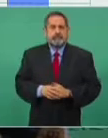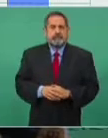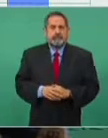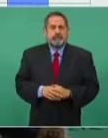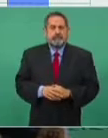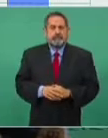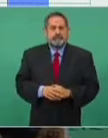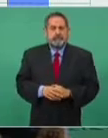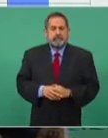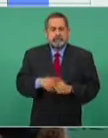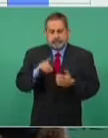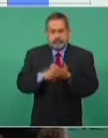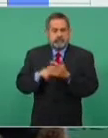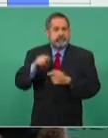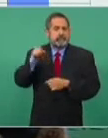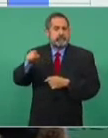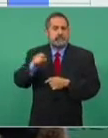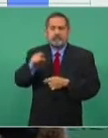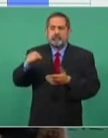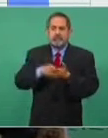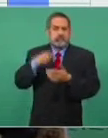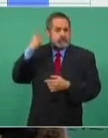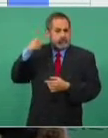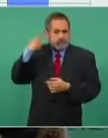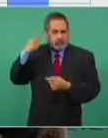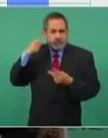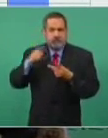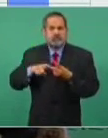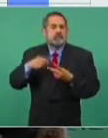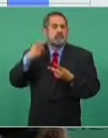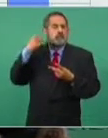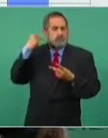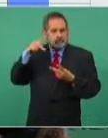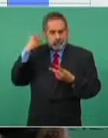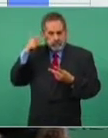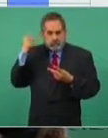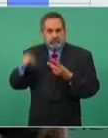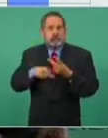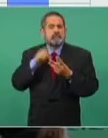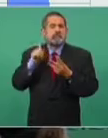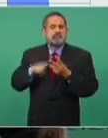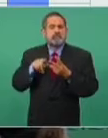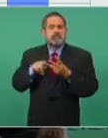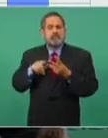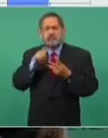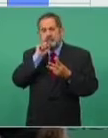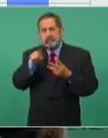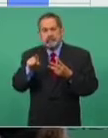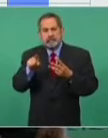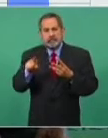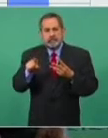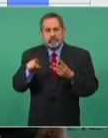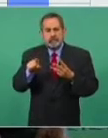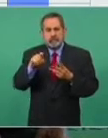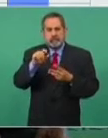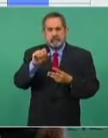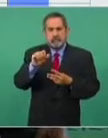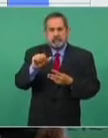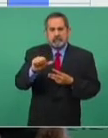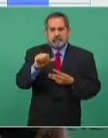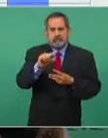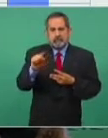En Cholula, en Puebla y también en Ayushutla.